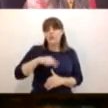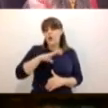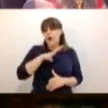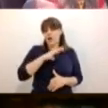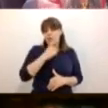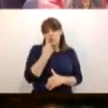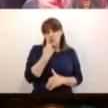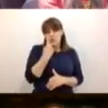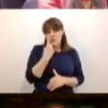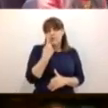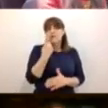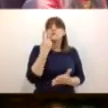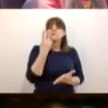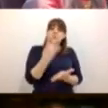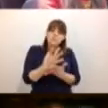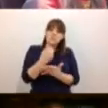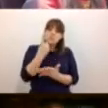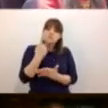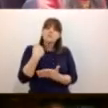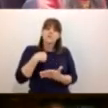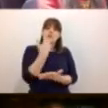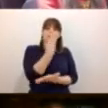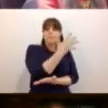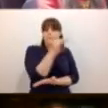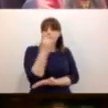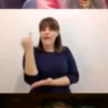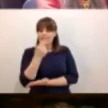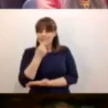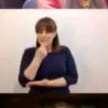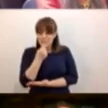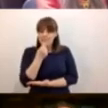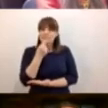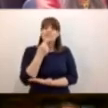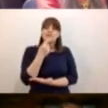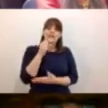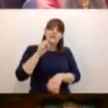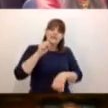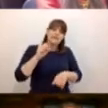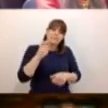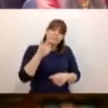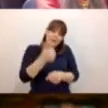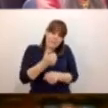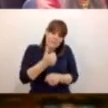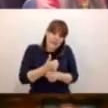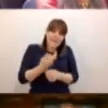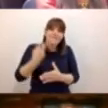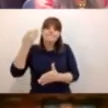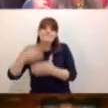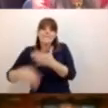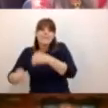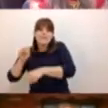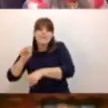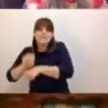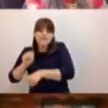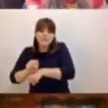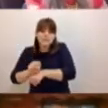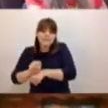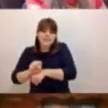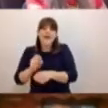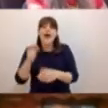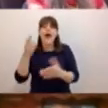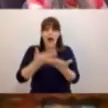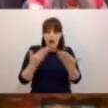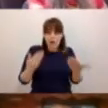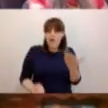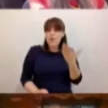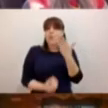transmitir preescolar y primaria, y nos estábamos quedando cortos con secundaria. Entonces, en esta ocasión, se abrió un canal nuevo, un